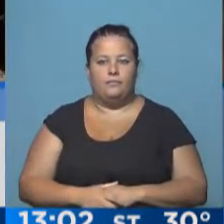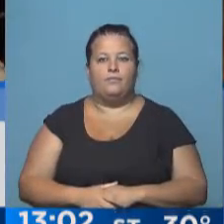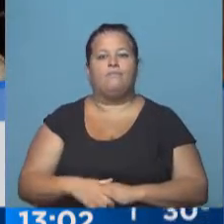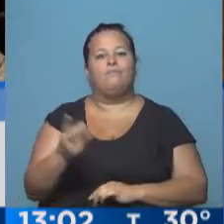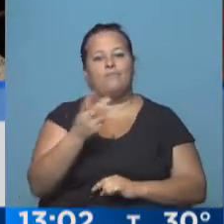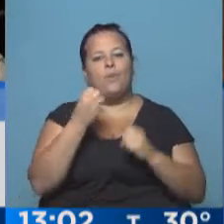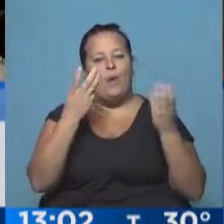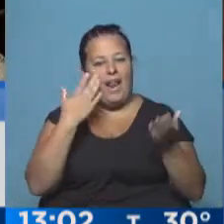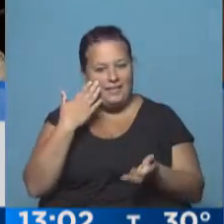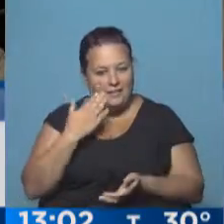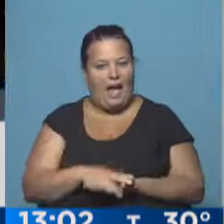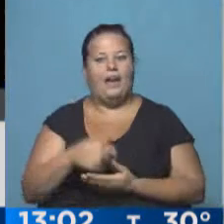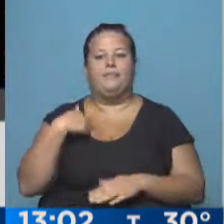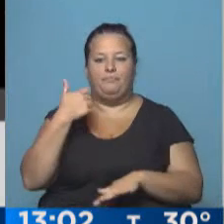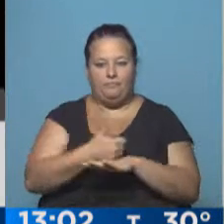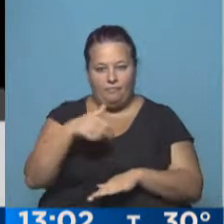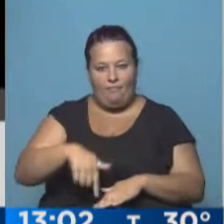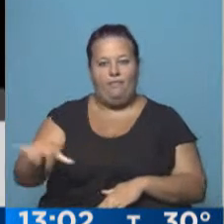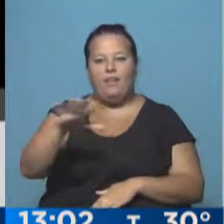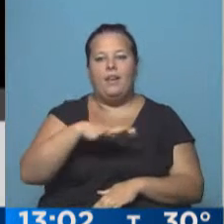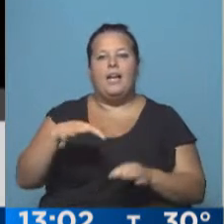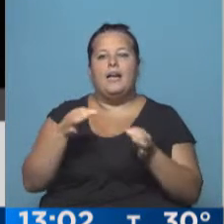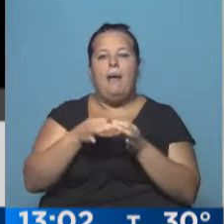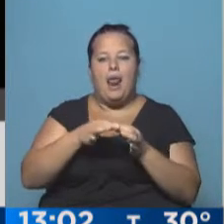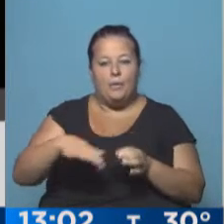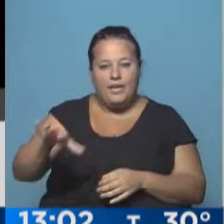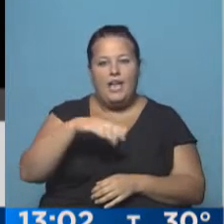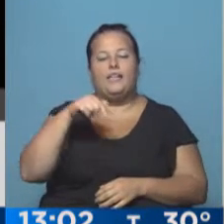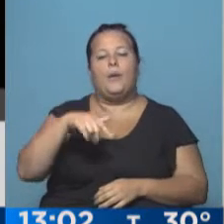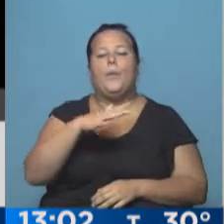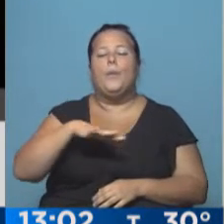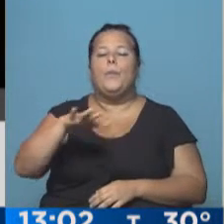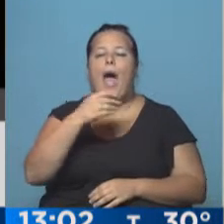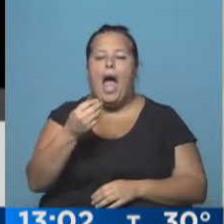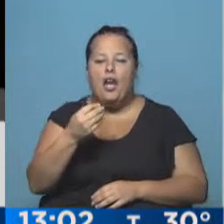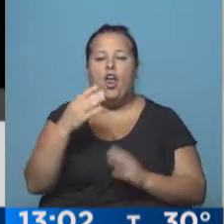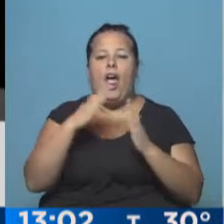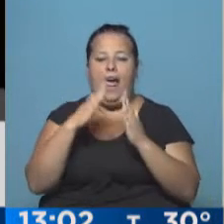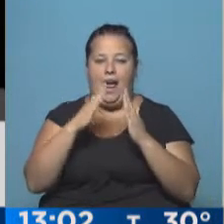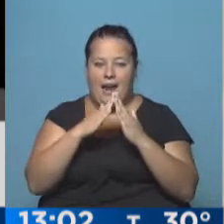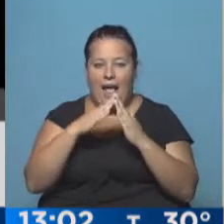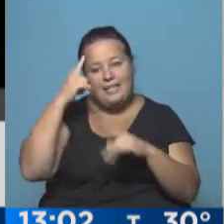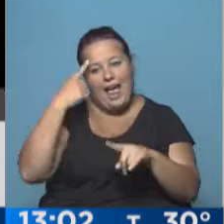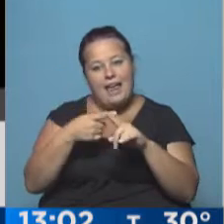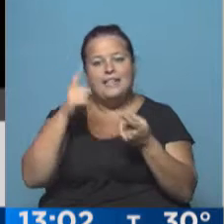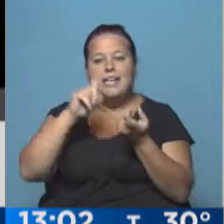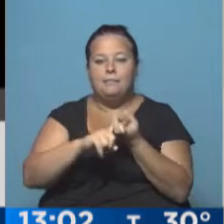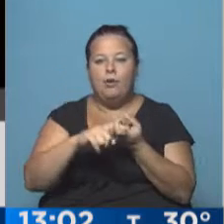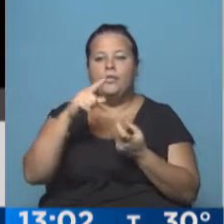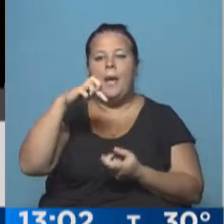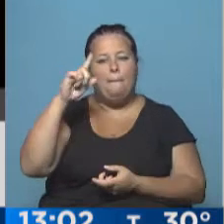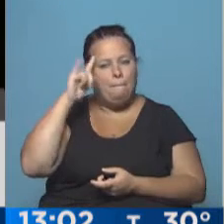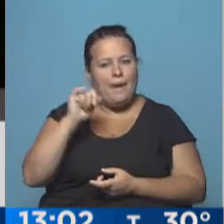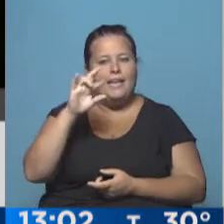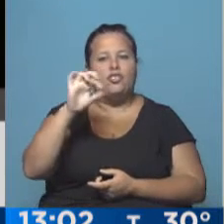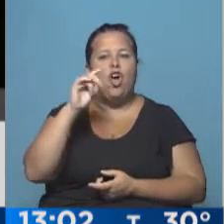Agostina, Roberto, buenas tardes. Estamos aquí en Islas Malvinas, en este barrio donde se encuentra la casa de la exmujer de Pérez Corradi, que